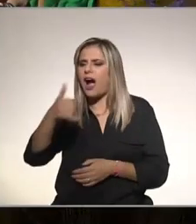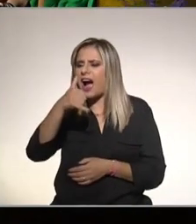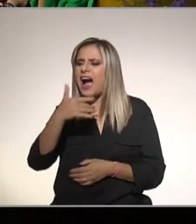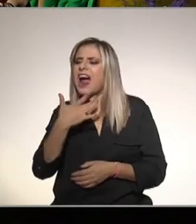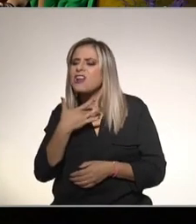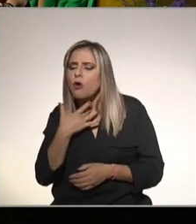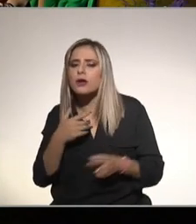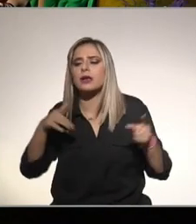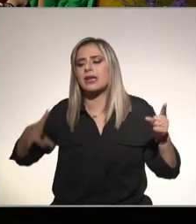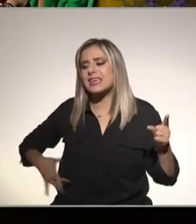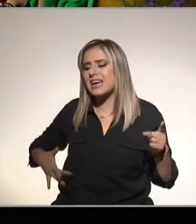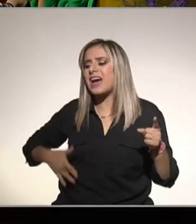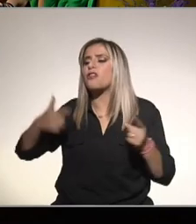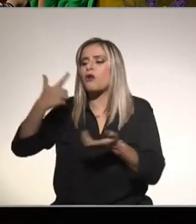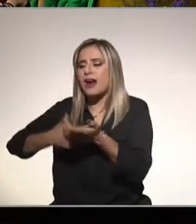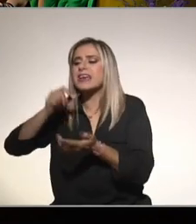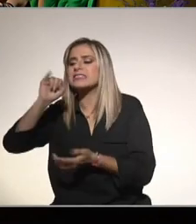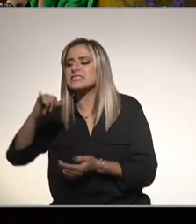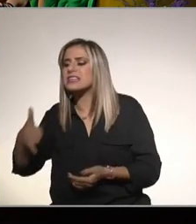alcohólico